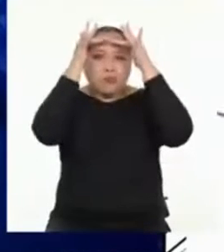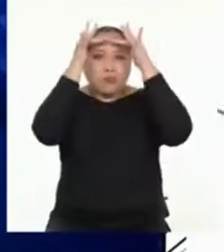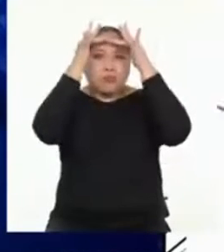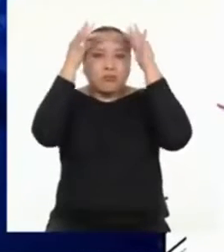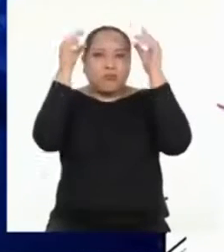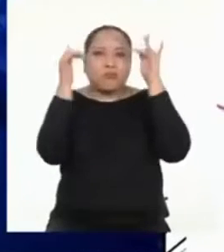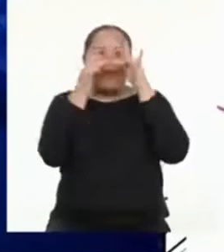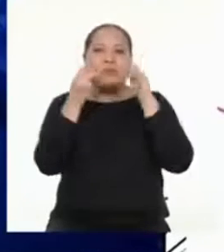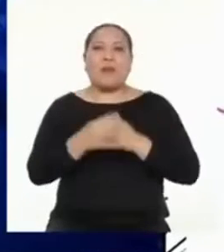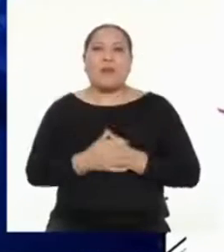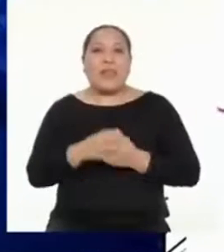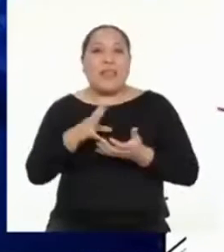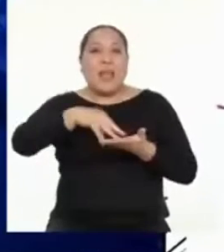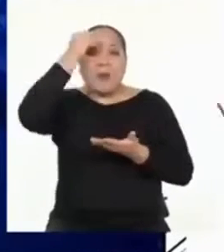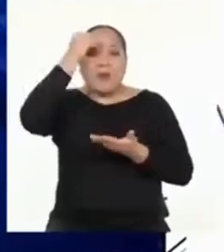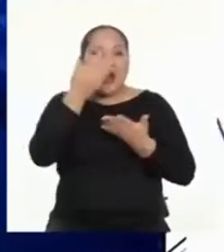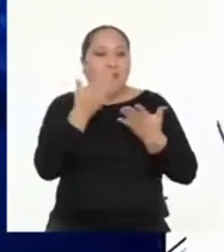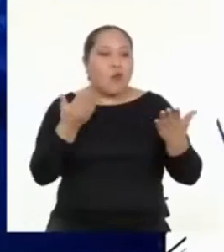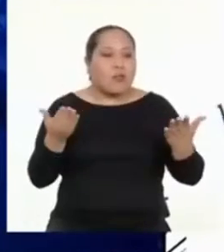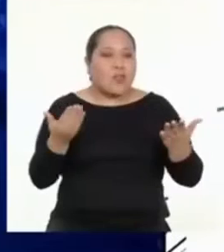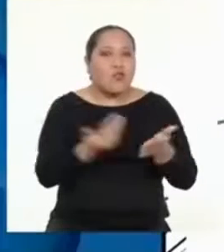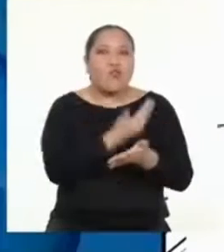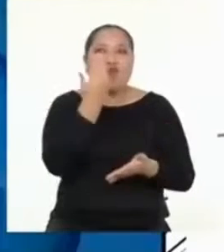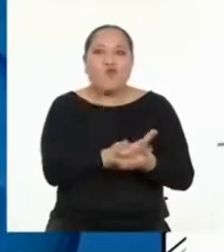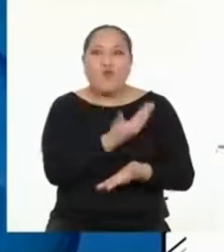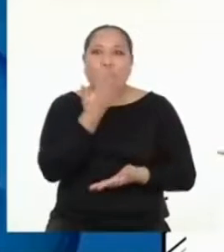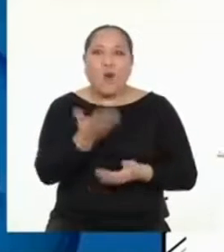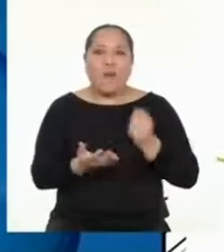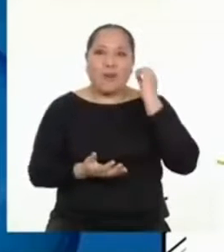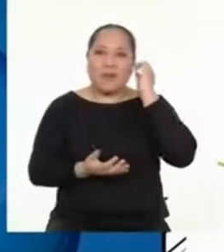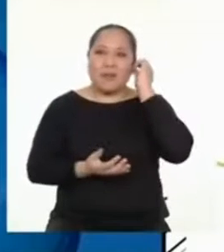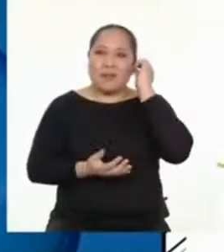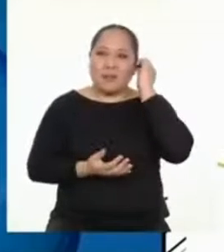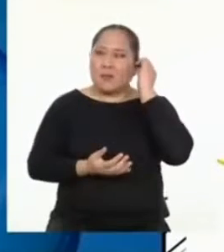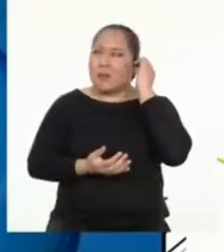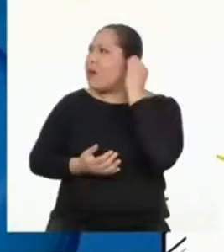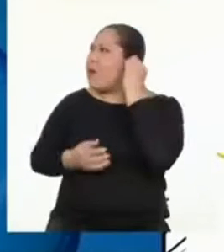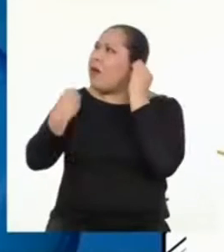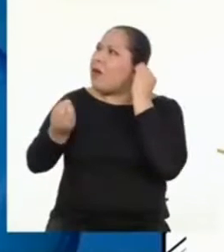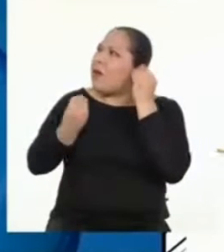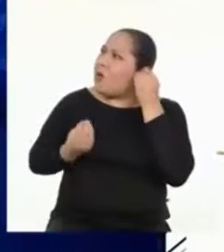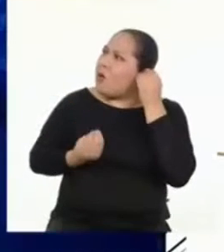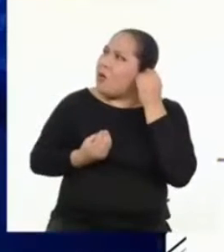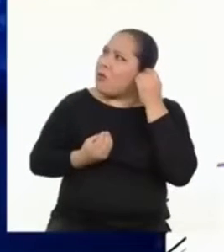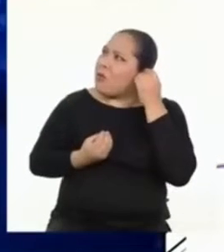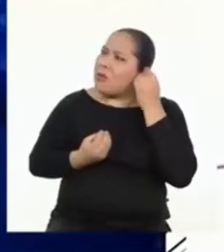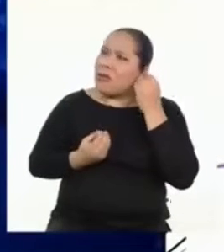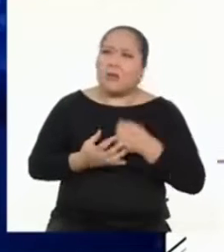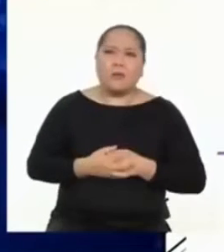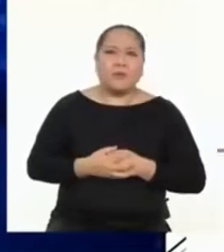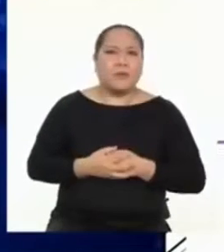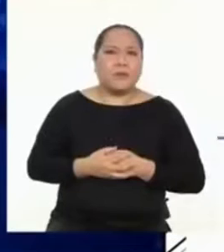y aprender cómo hacer cosas que nunca pensaste que podrías hacer. ¿Cómo? Preguntó Moyo.